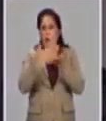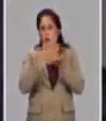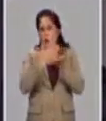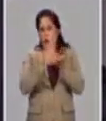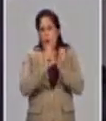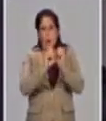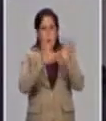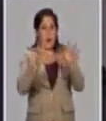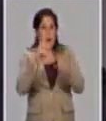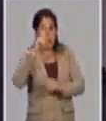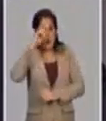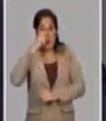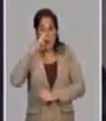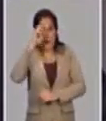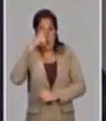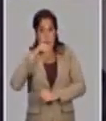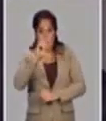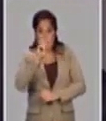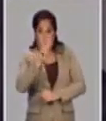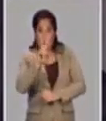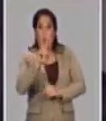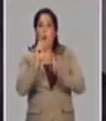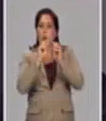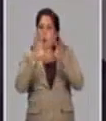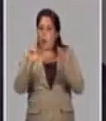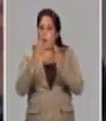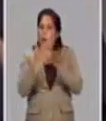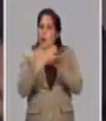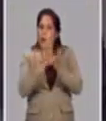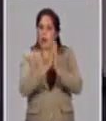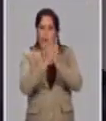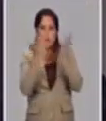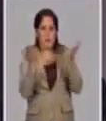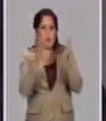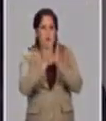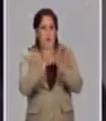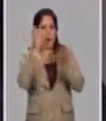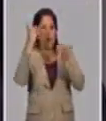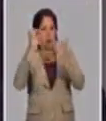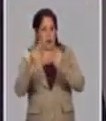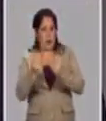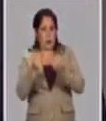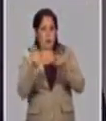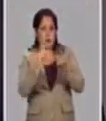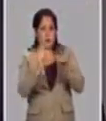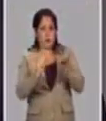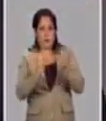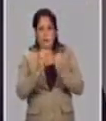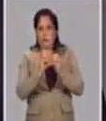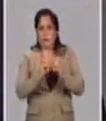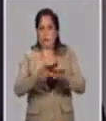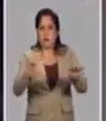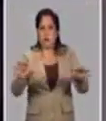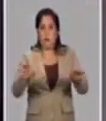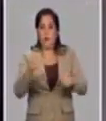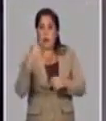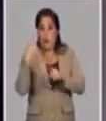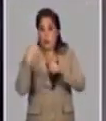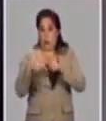publicaciones. Ya de Soberana 02 tenemos una publicación con todos los datos preclínicos. Hay una